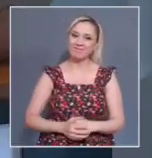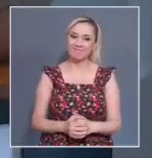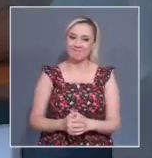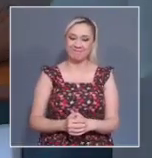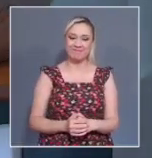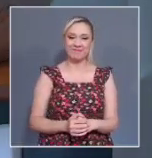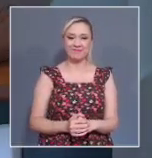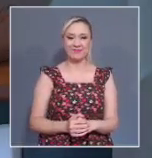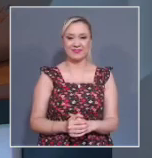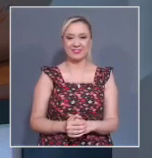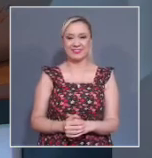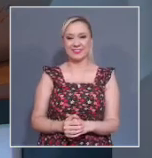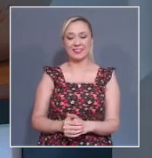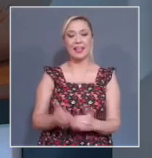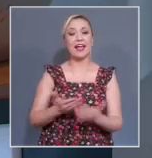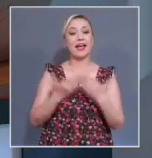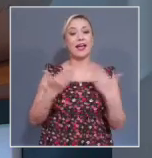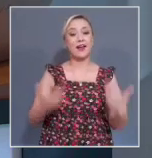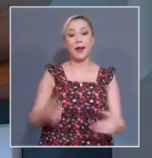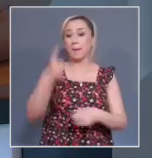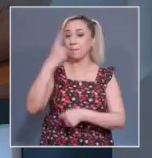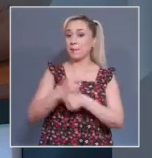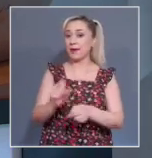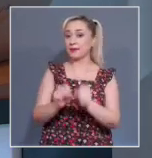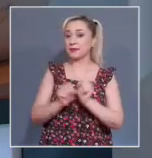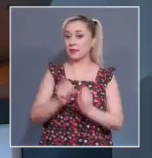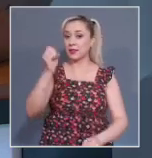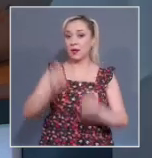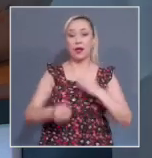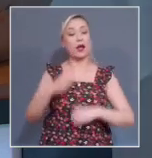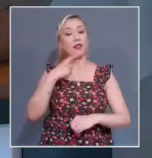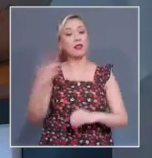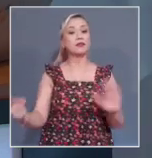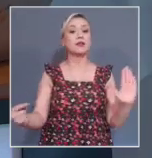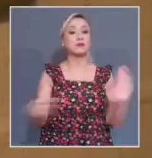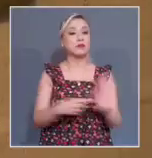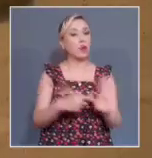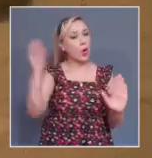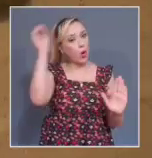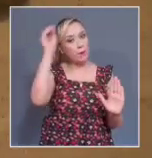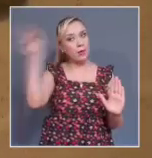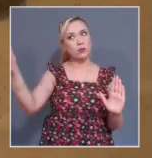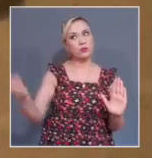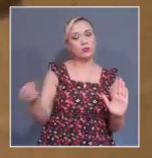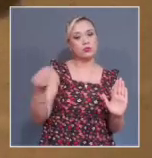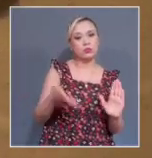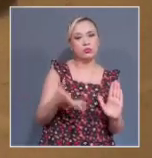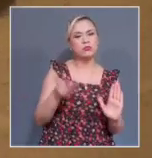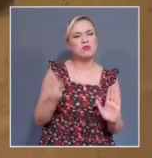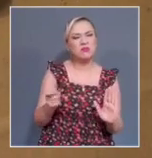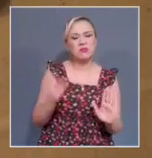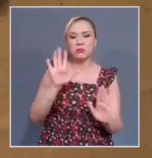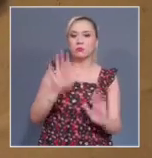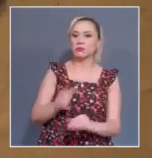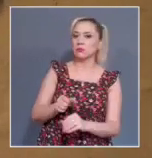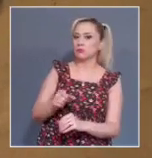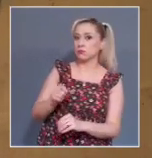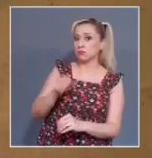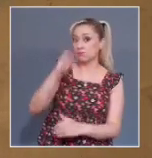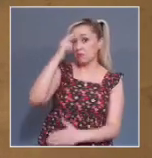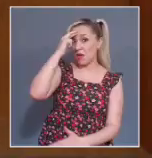La primera sala de la Corte estableció como criterio que se entiende como tortura sexual la violencia sexual